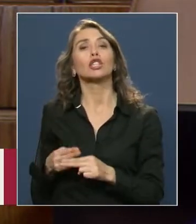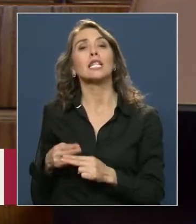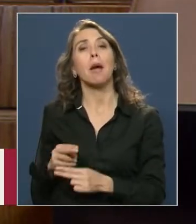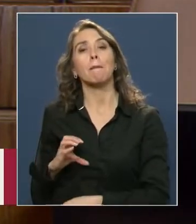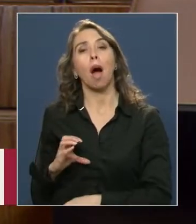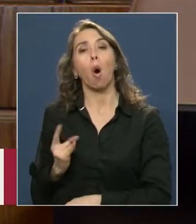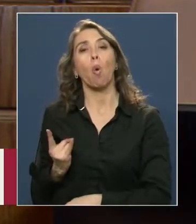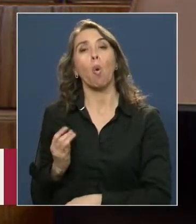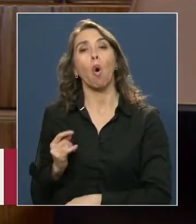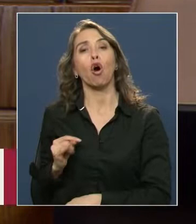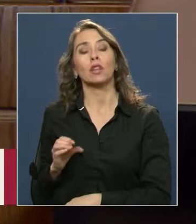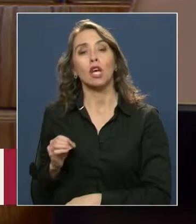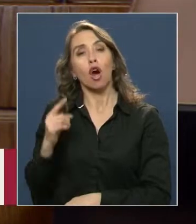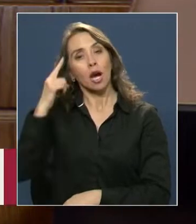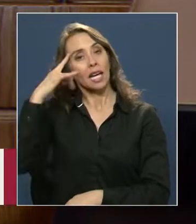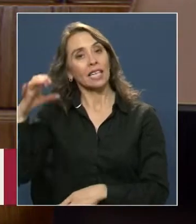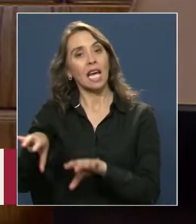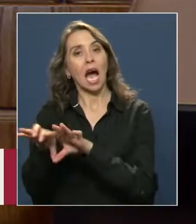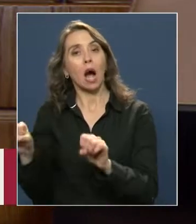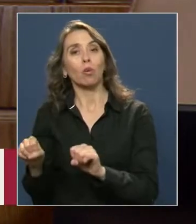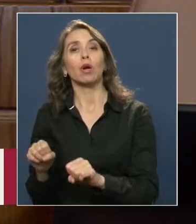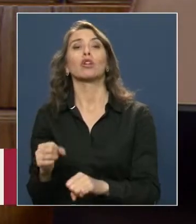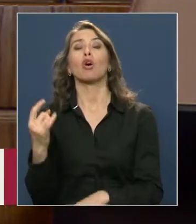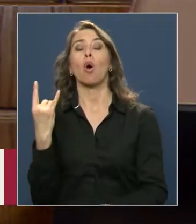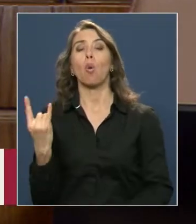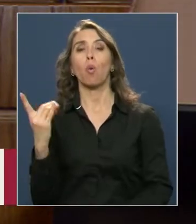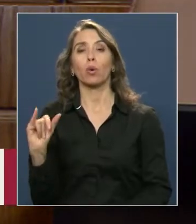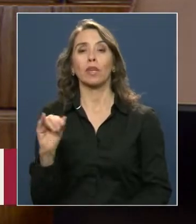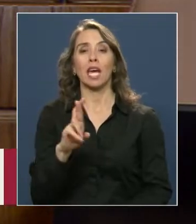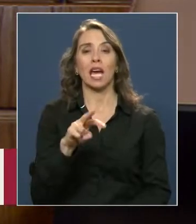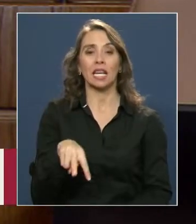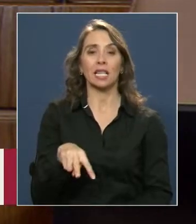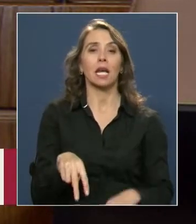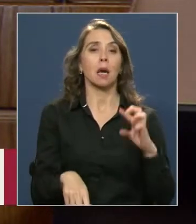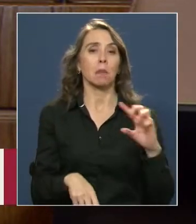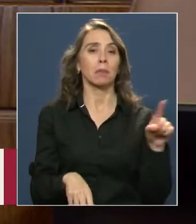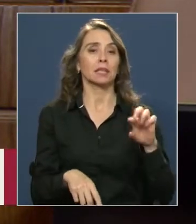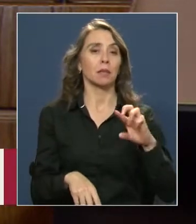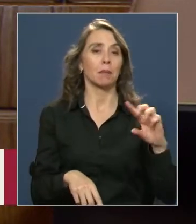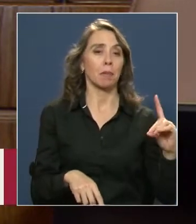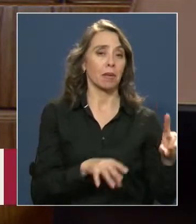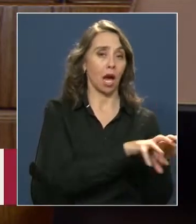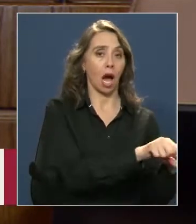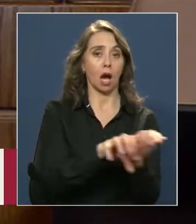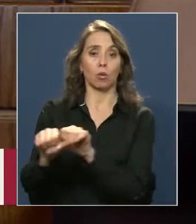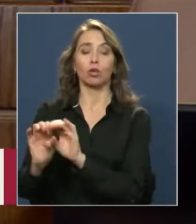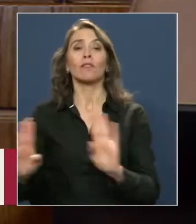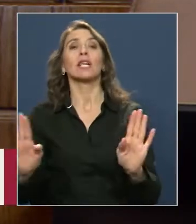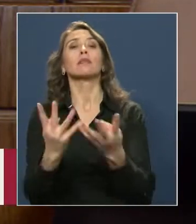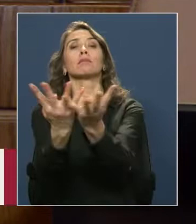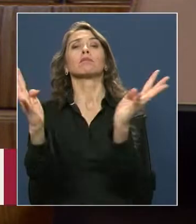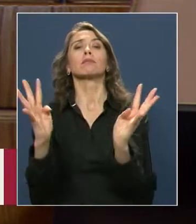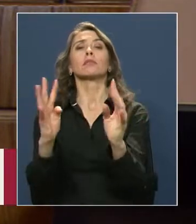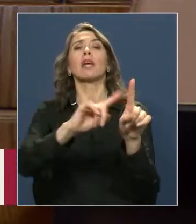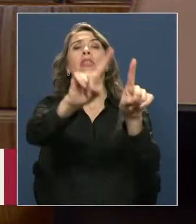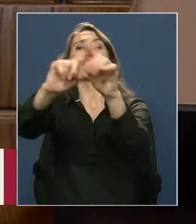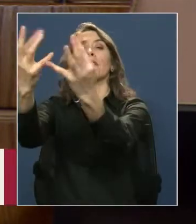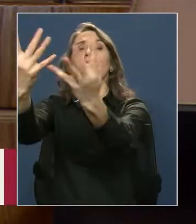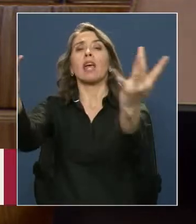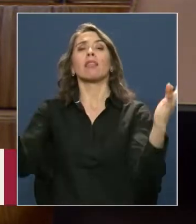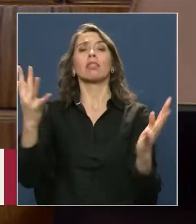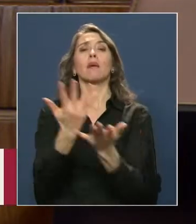poniéndose de acuerdo entre la UDI y Renovación Nacional, el PS y el PPD, basta para asegurar el pluralismo y la diversidad de la sociedad chilena.